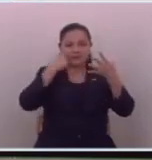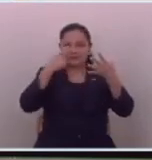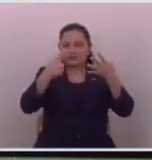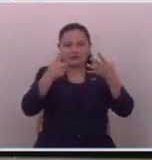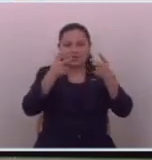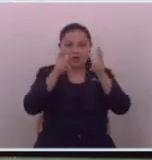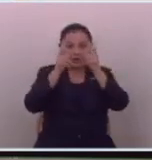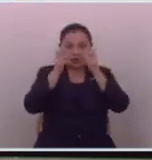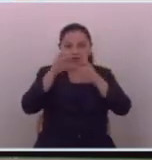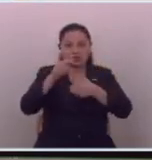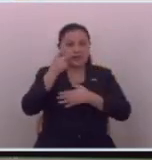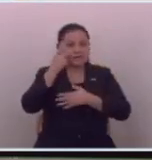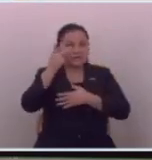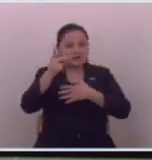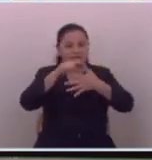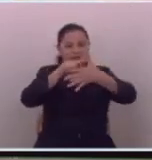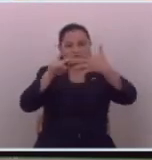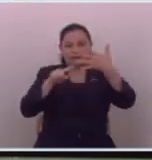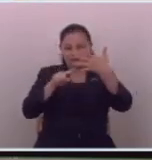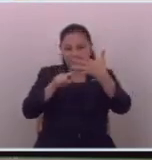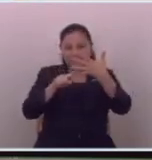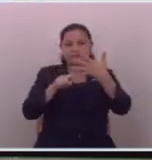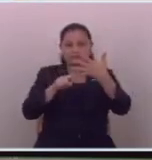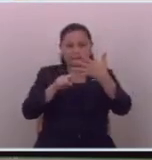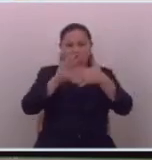no me quiere ver todo eso